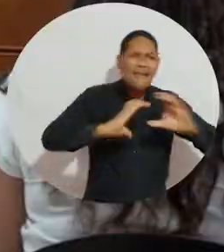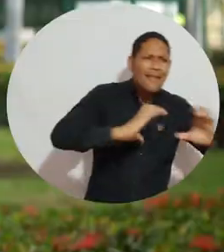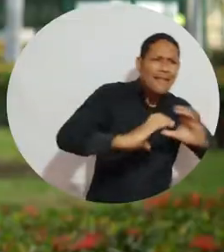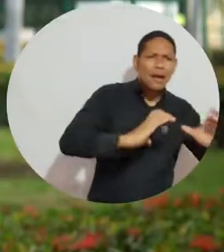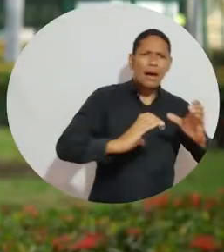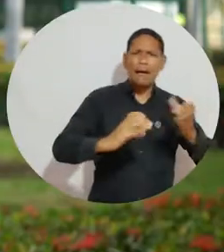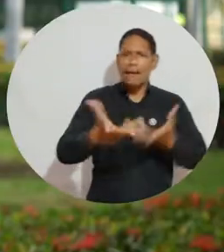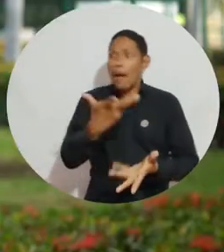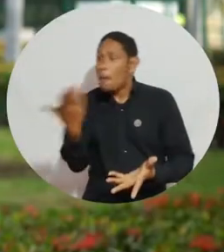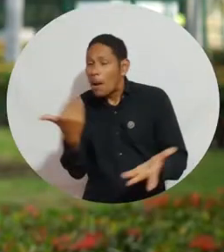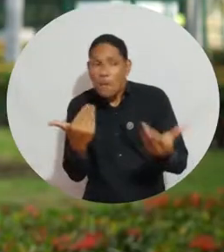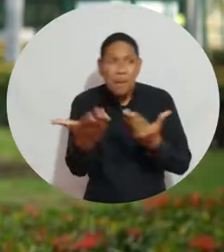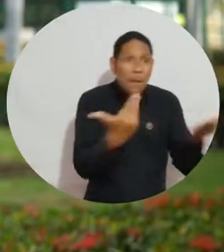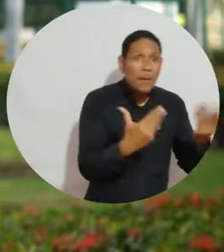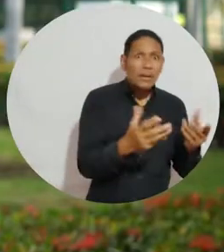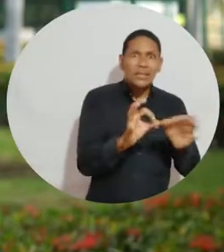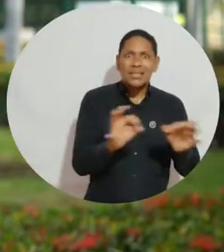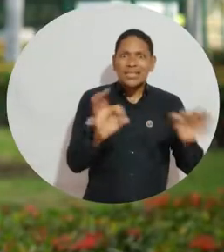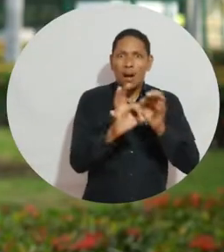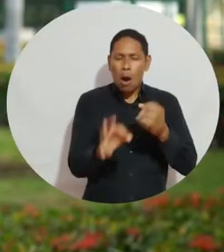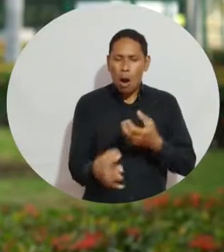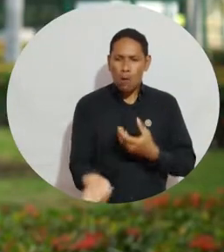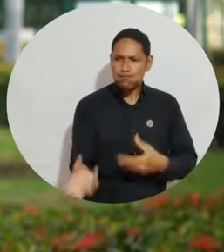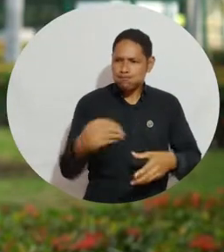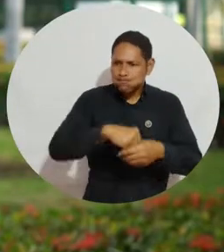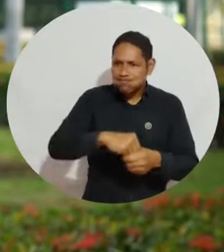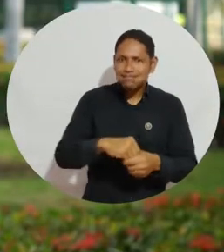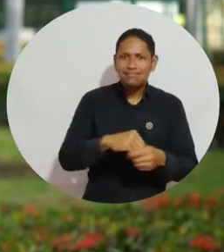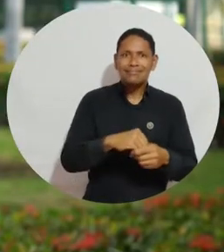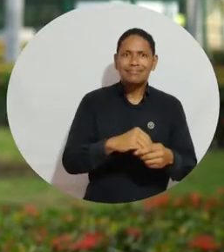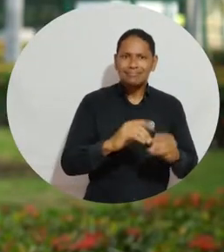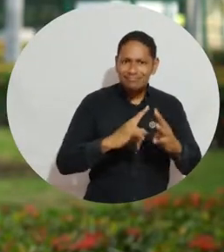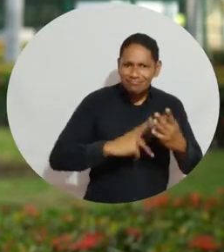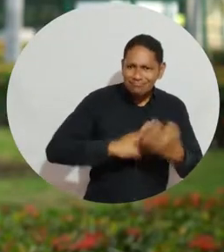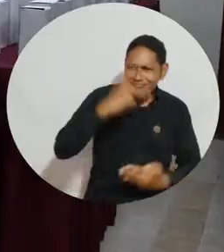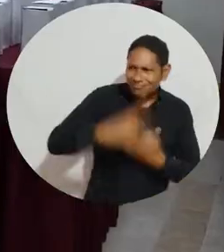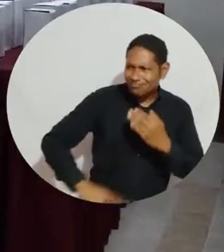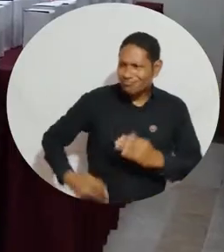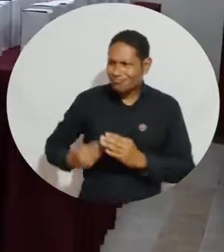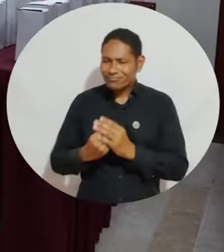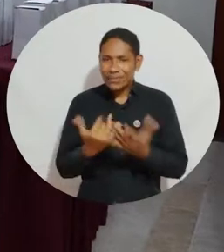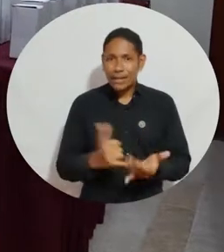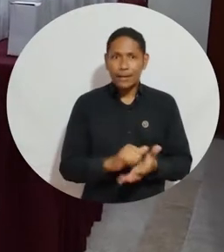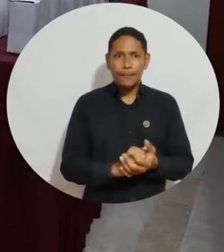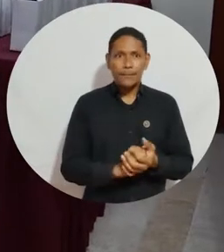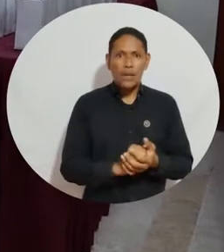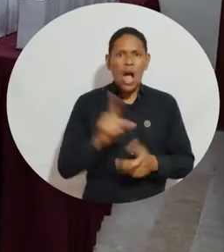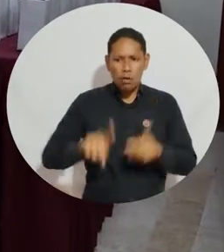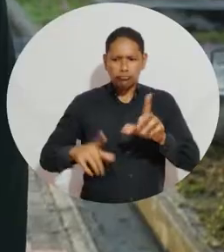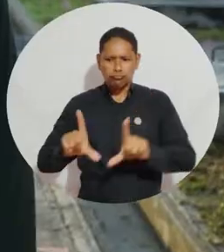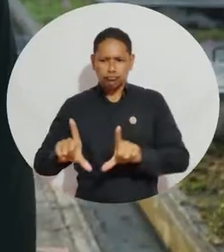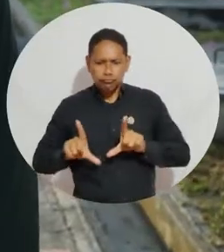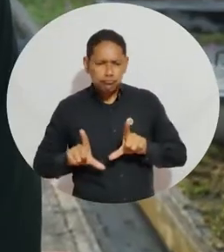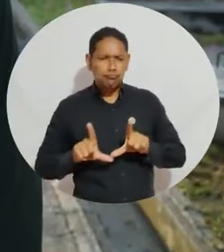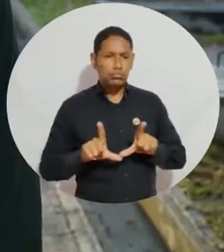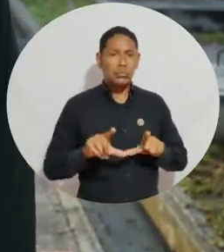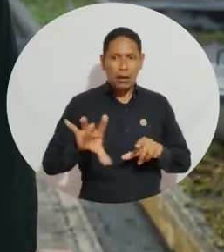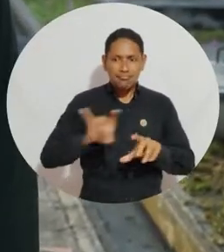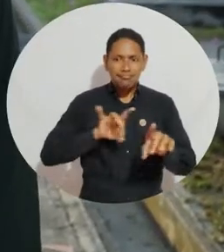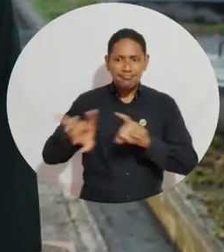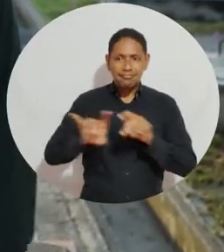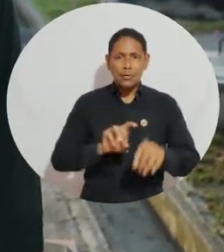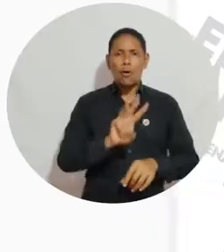hablar con las personas, buscarlos y también incluirlos un poco en todo lo que era el proyecto. La iniciativa fue liderada por egresados